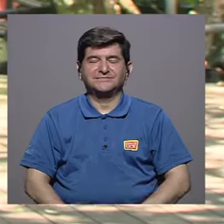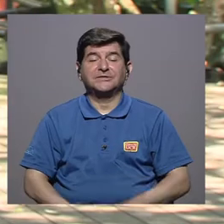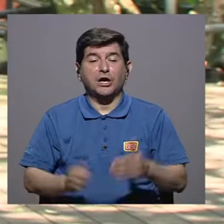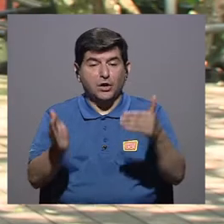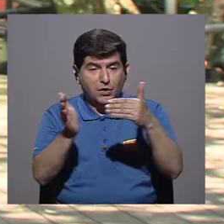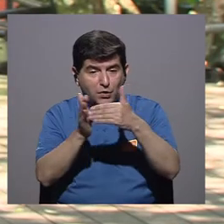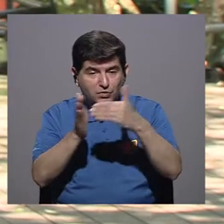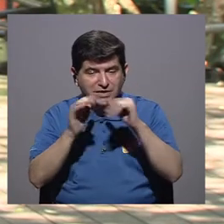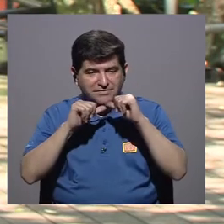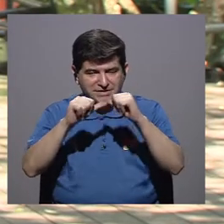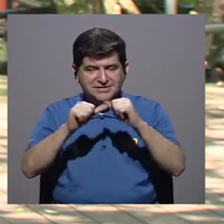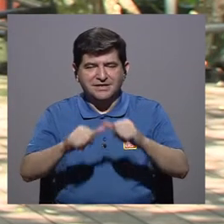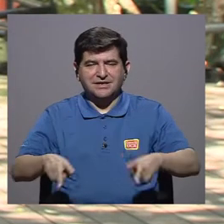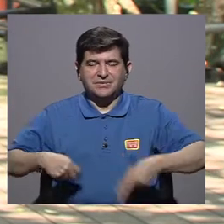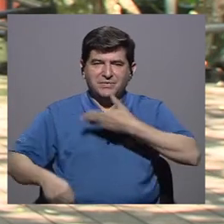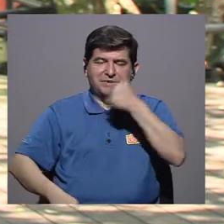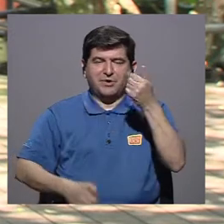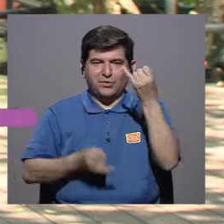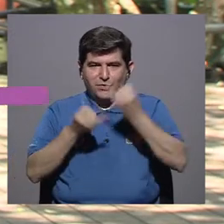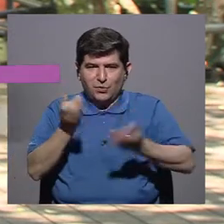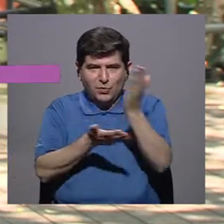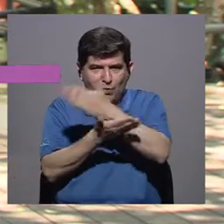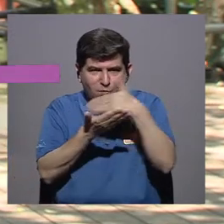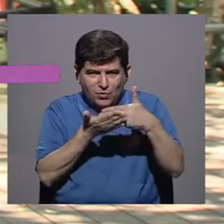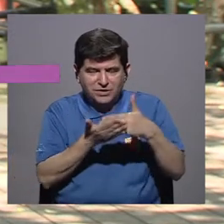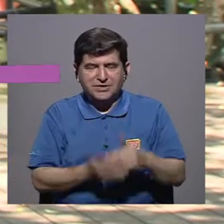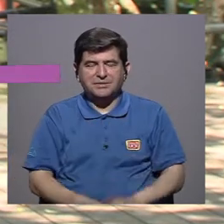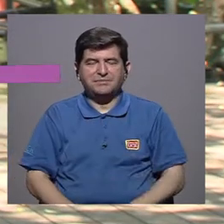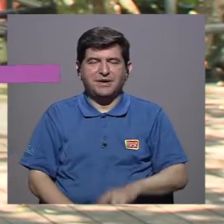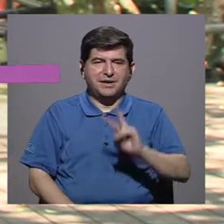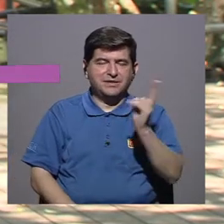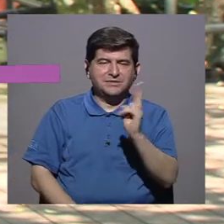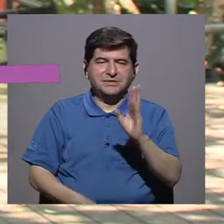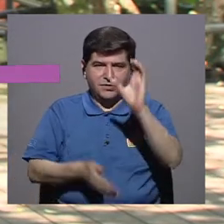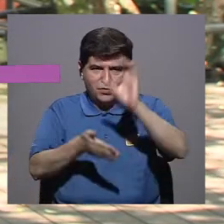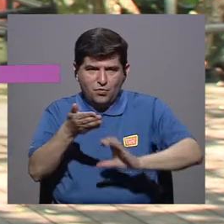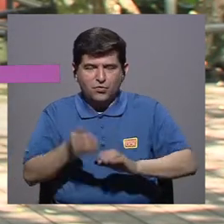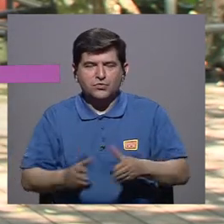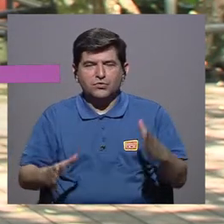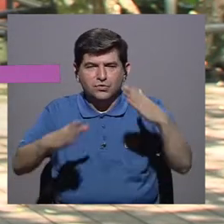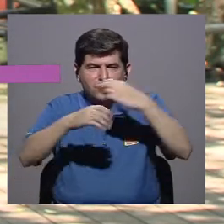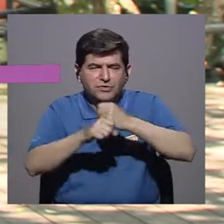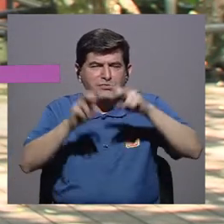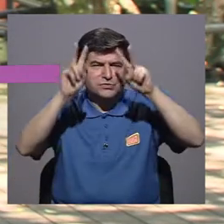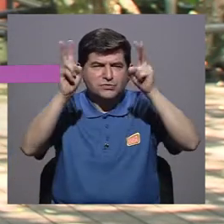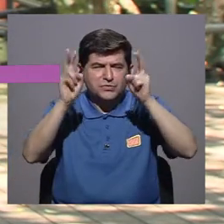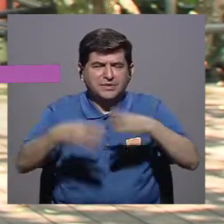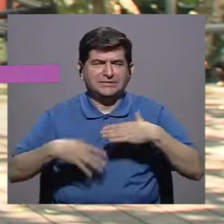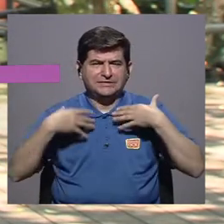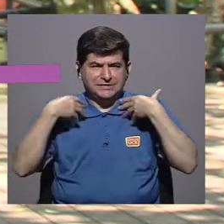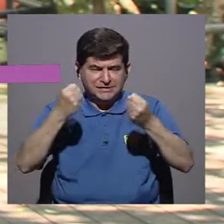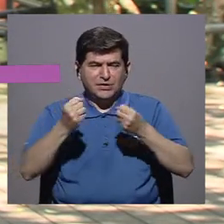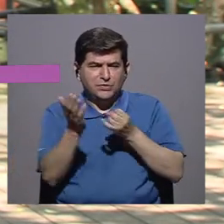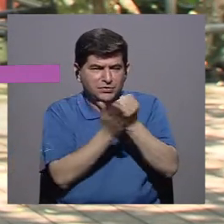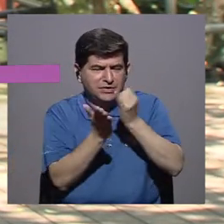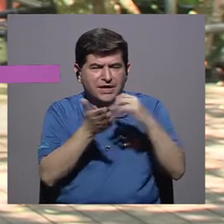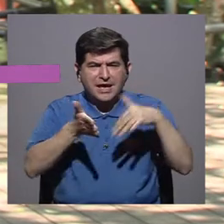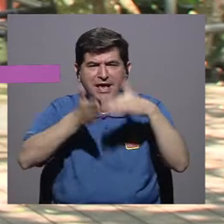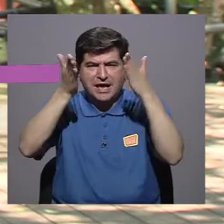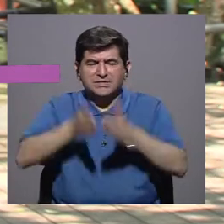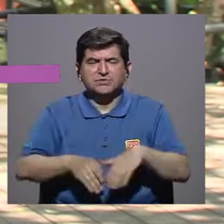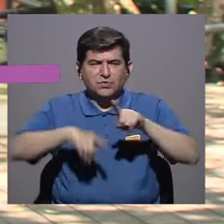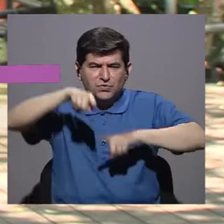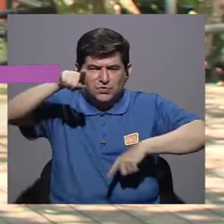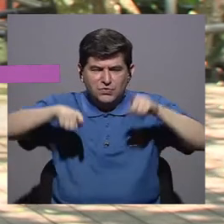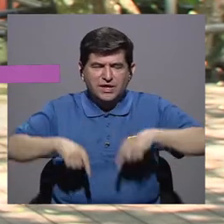Estamos de regreso en Vivir Mejor, en el último segmento de la segunda parte de un resumen acerca de temas de salud que investigaron